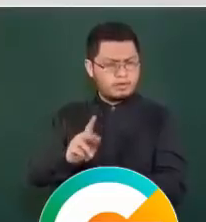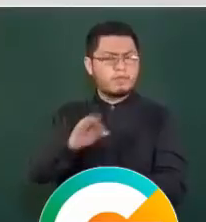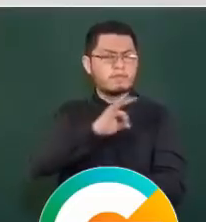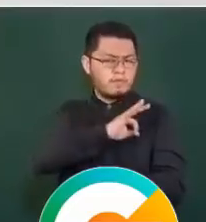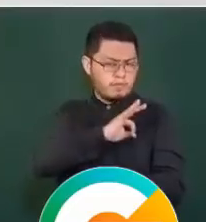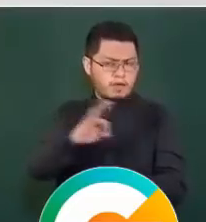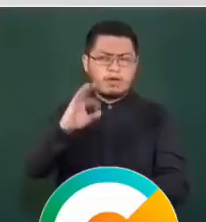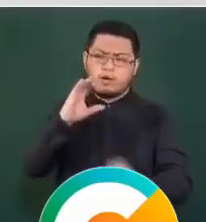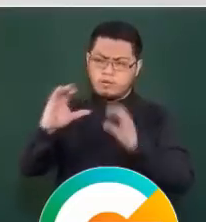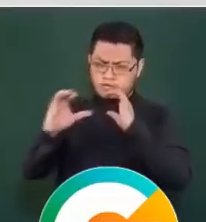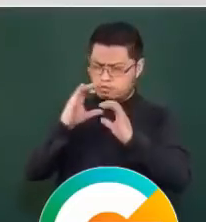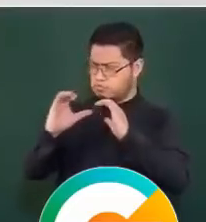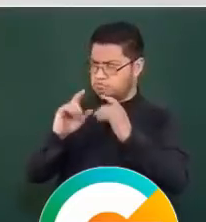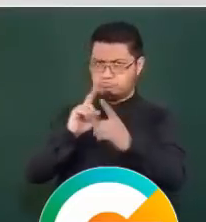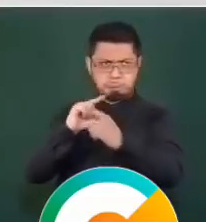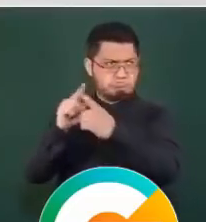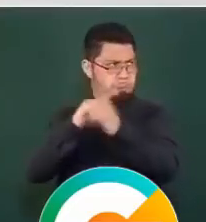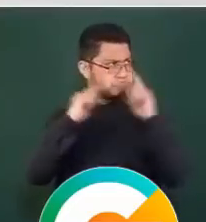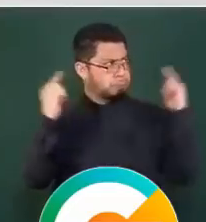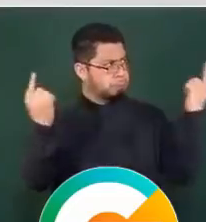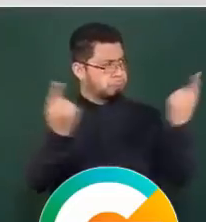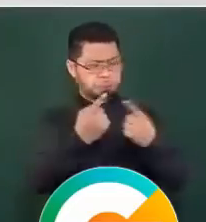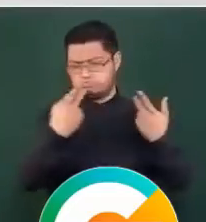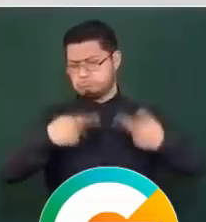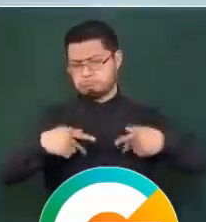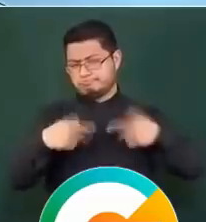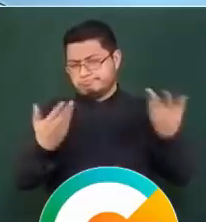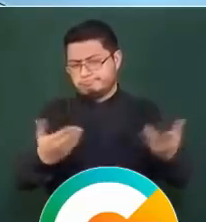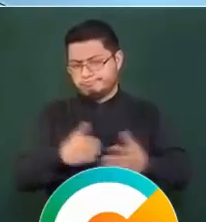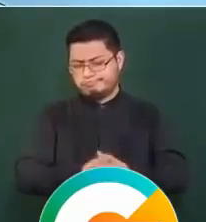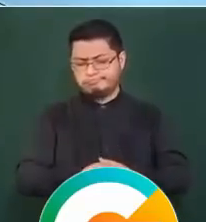constante con el mundo exterior. Eso es lo que diría.